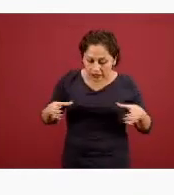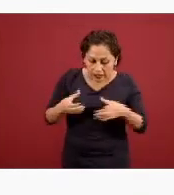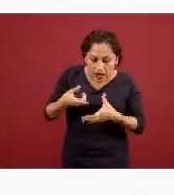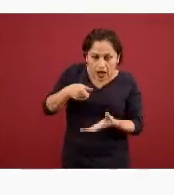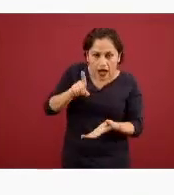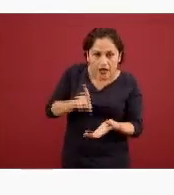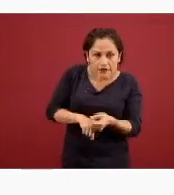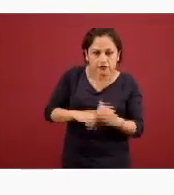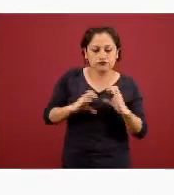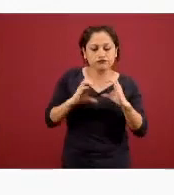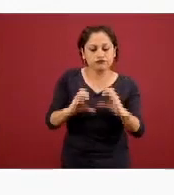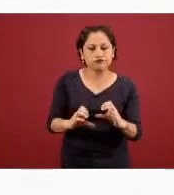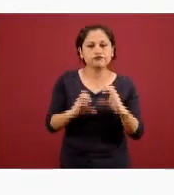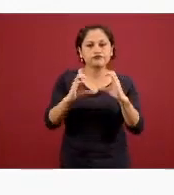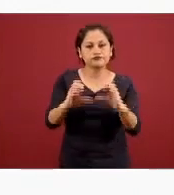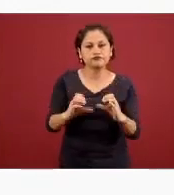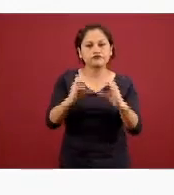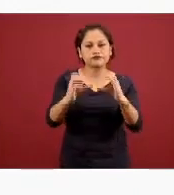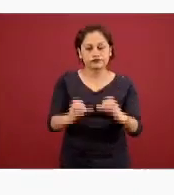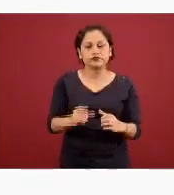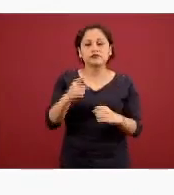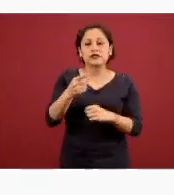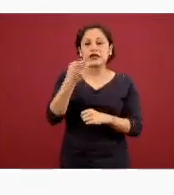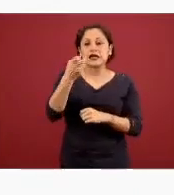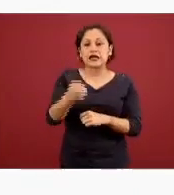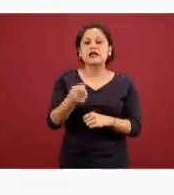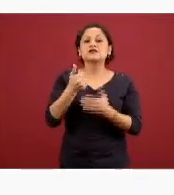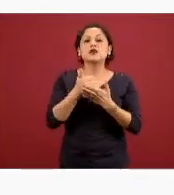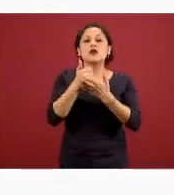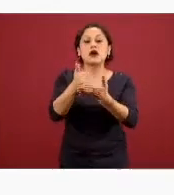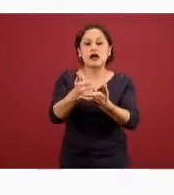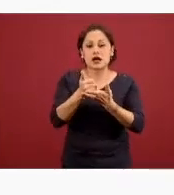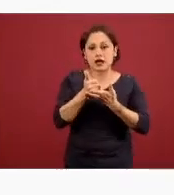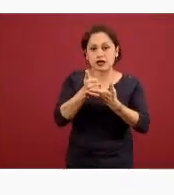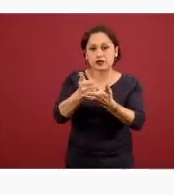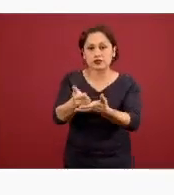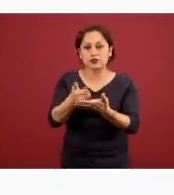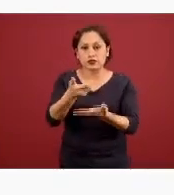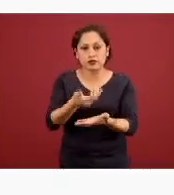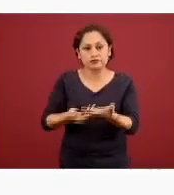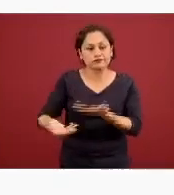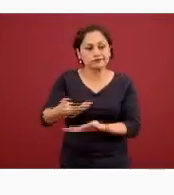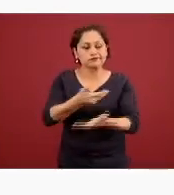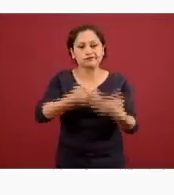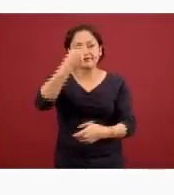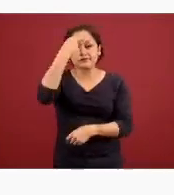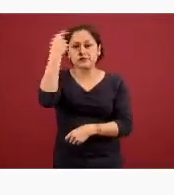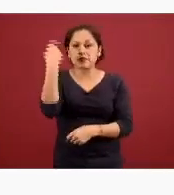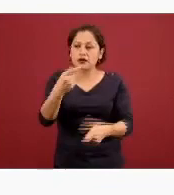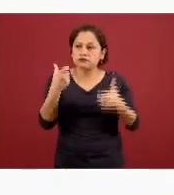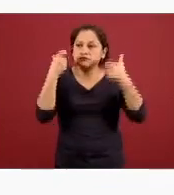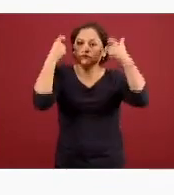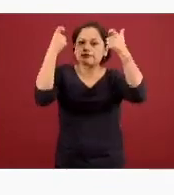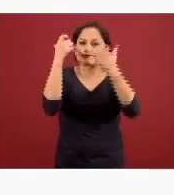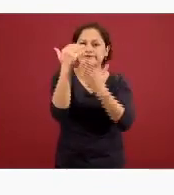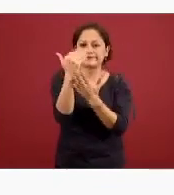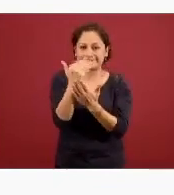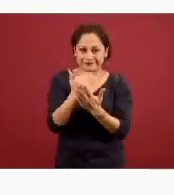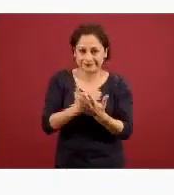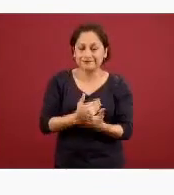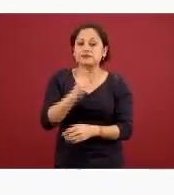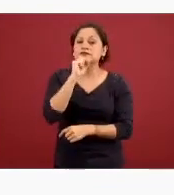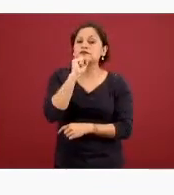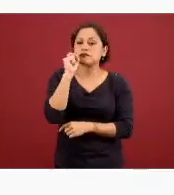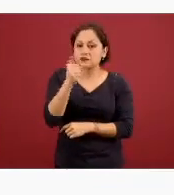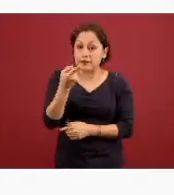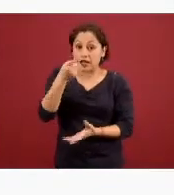trabajo que reduzcan este estrés, que aumenten esta colaboración. Estamos llevando medidas también de